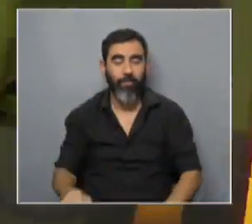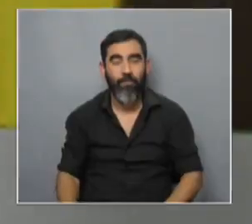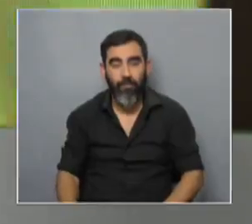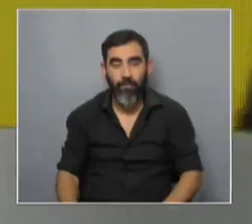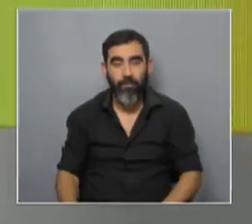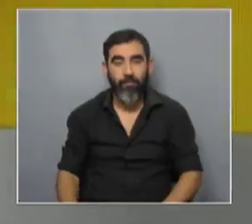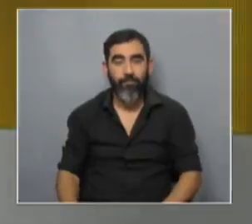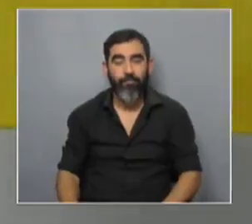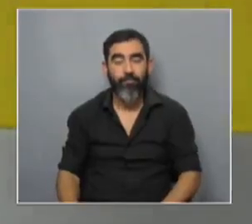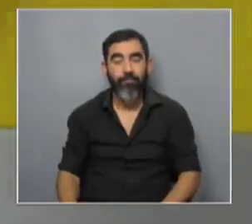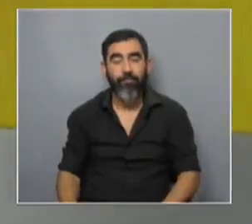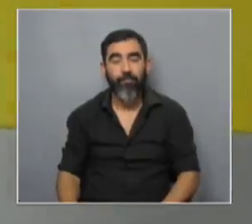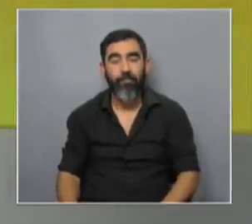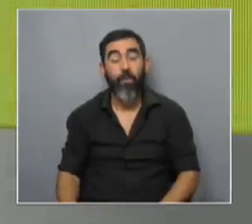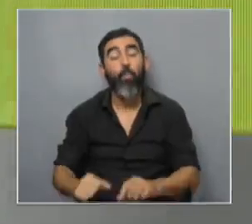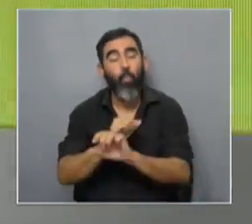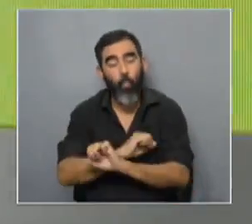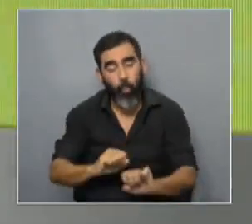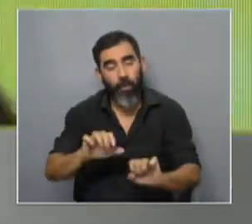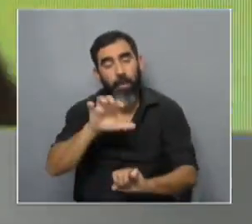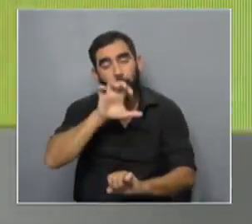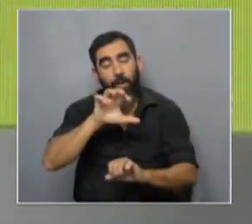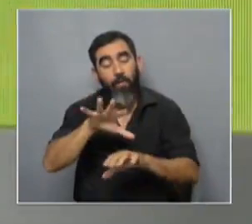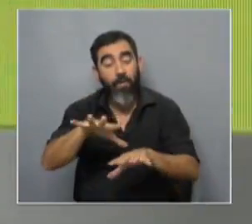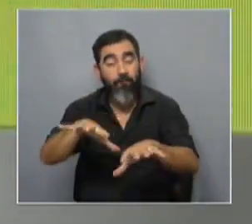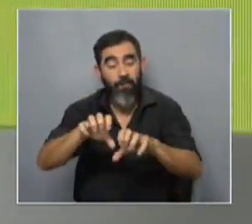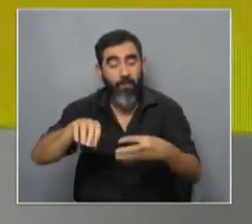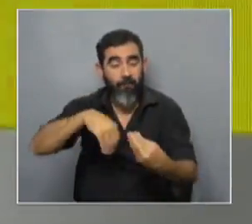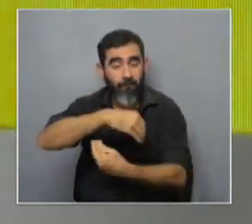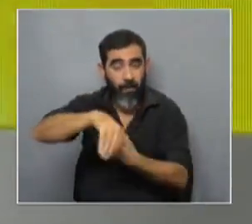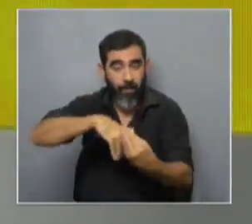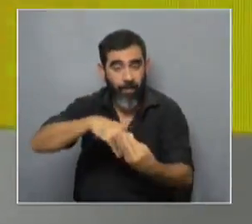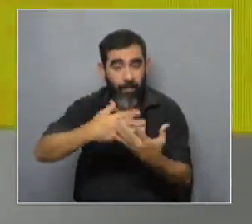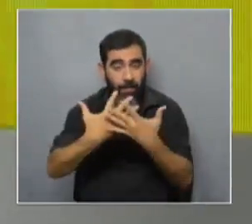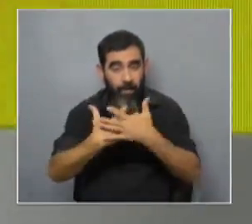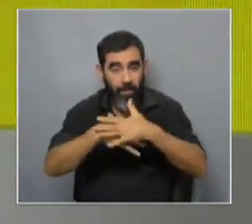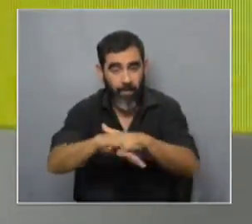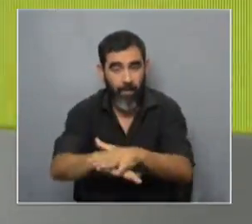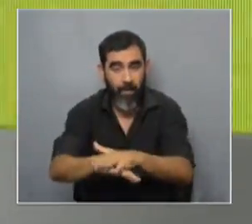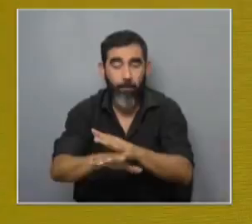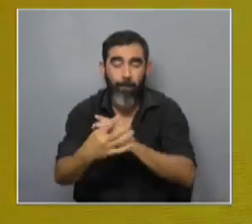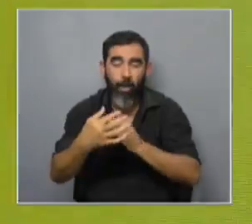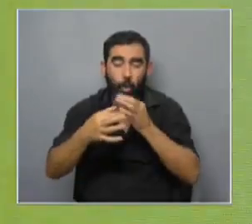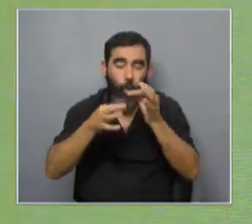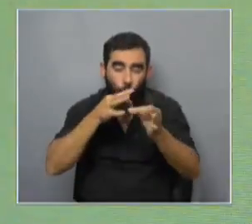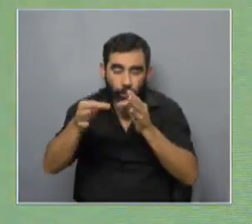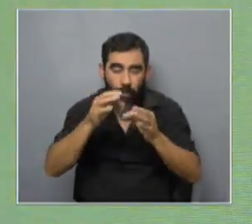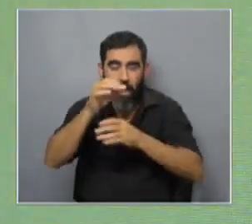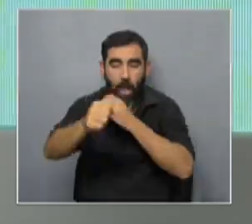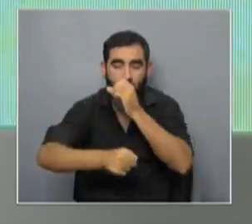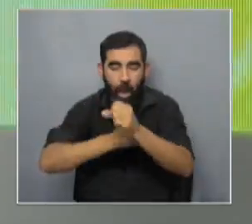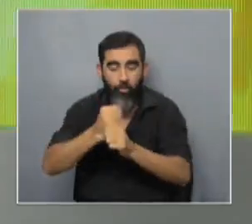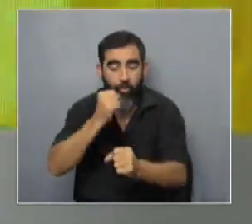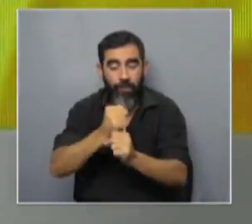hace poco pueden ser perros que puedan vivir con la familia pero se sugiere que durante los años que